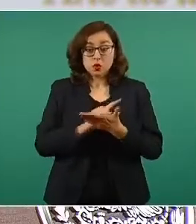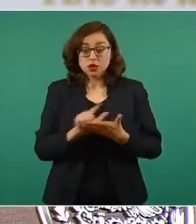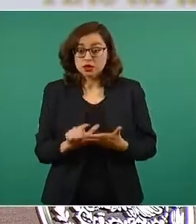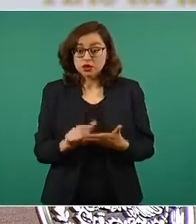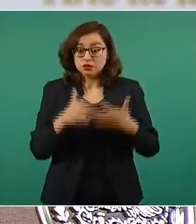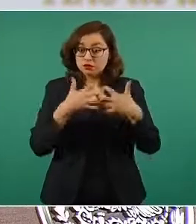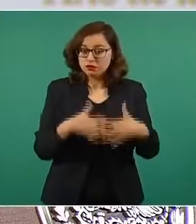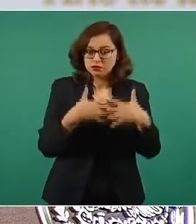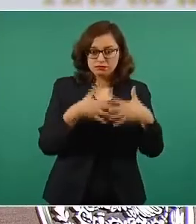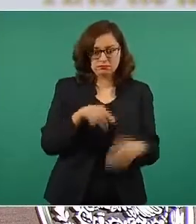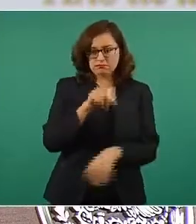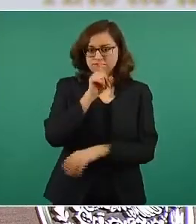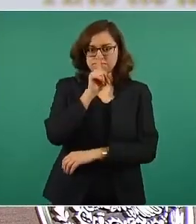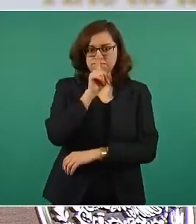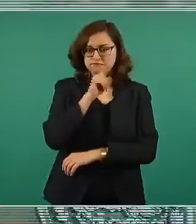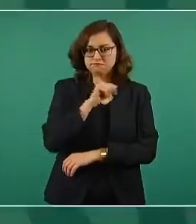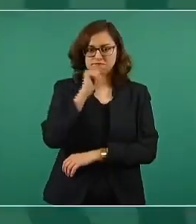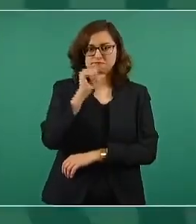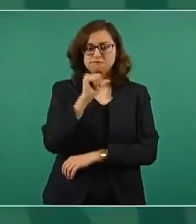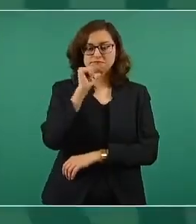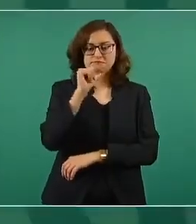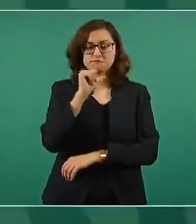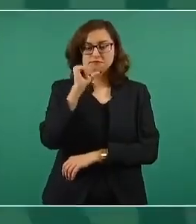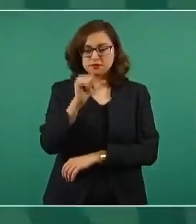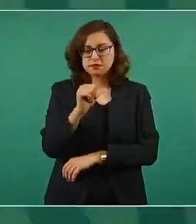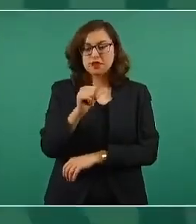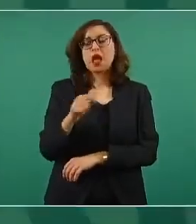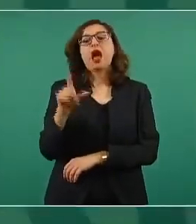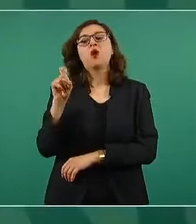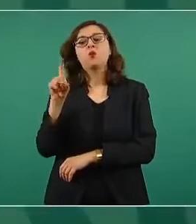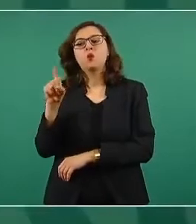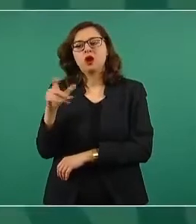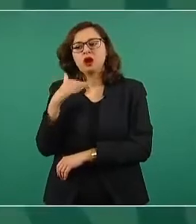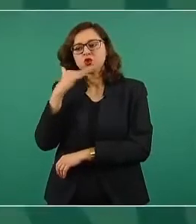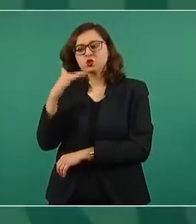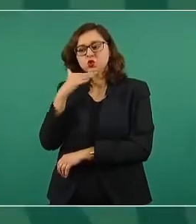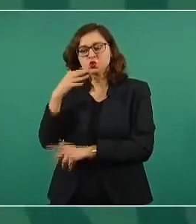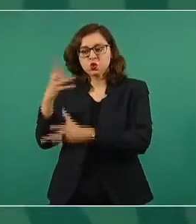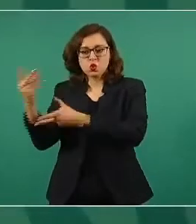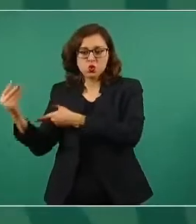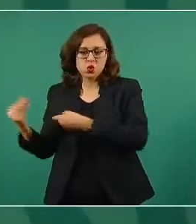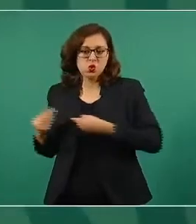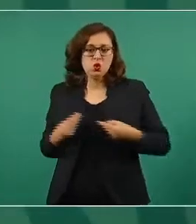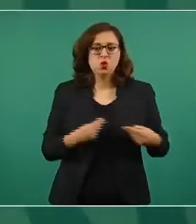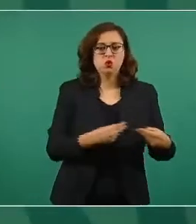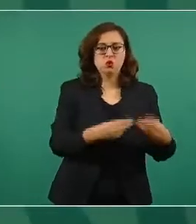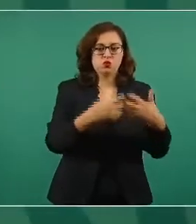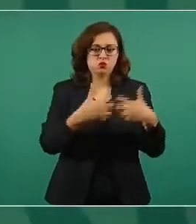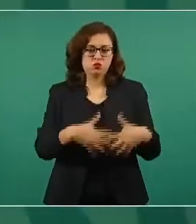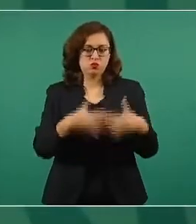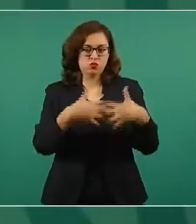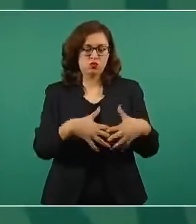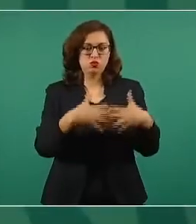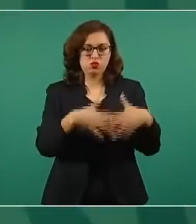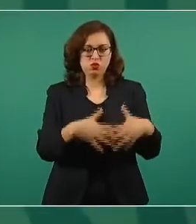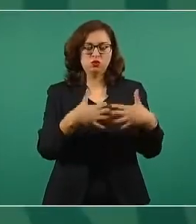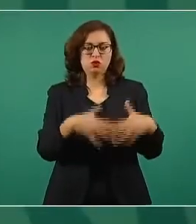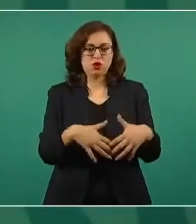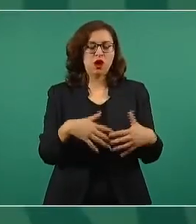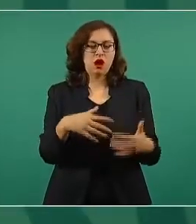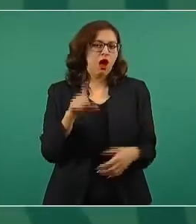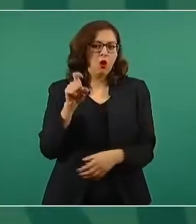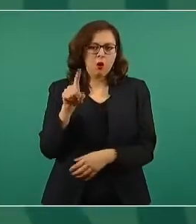tratadas del drenaje de Cuautla,